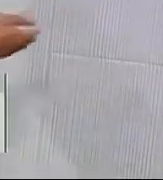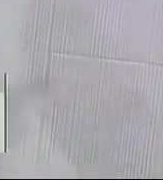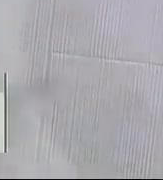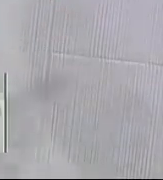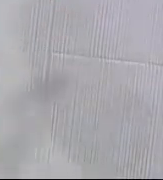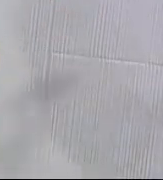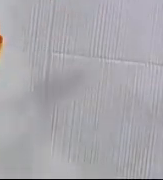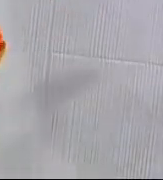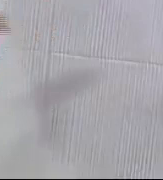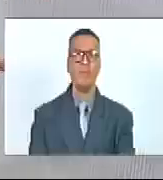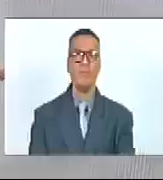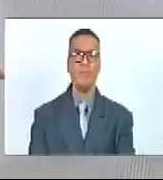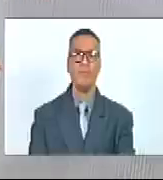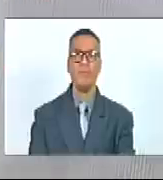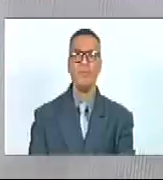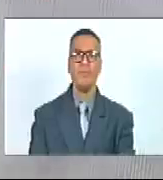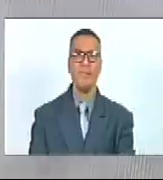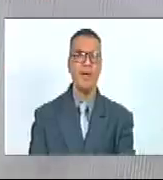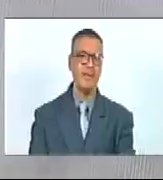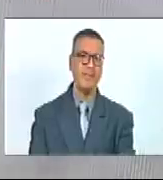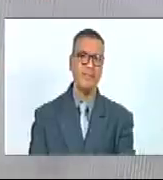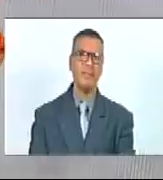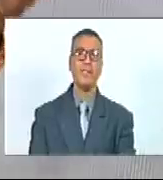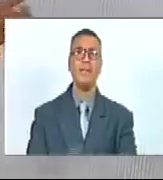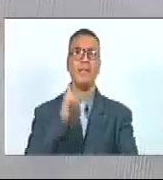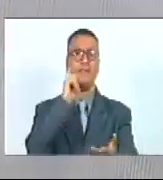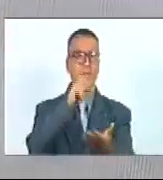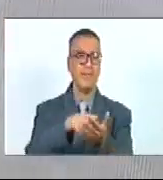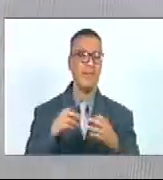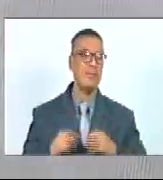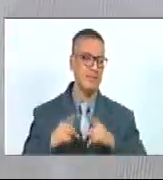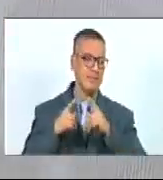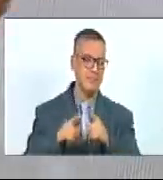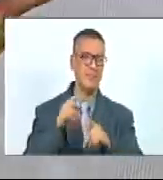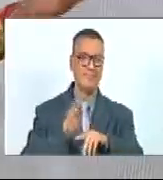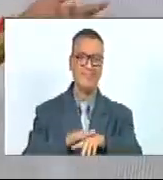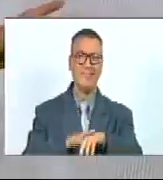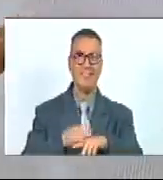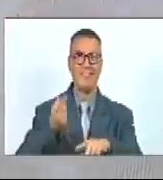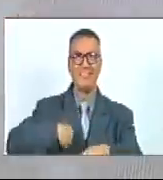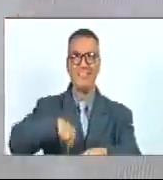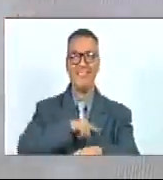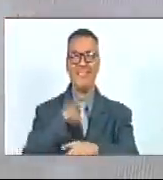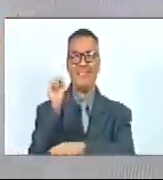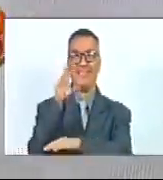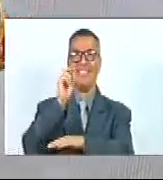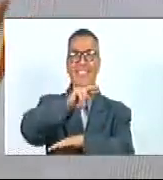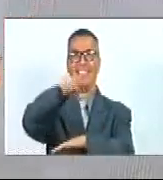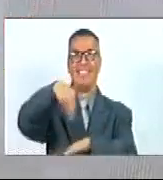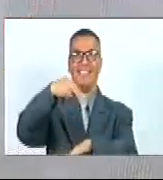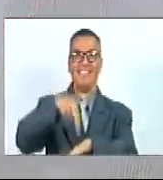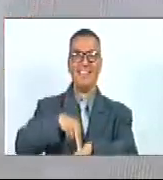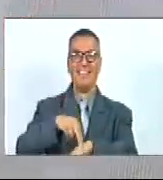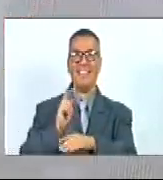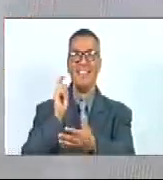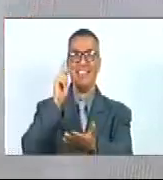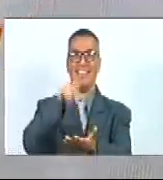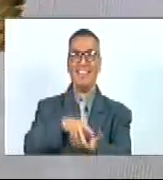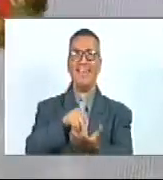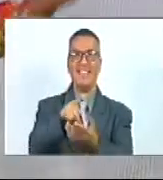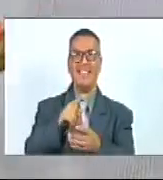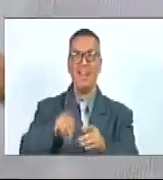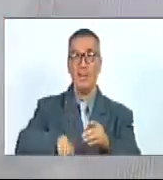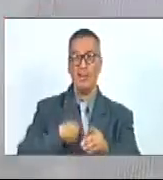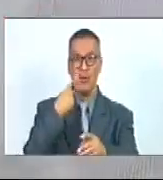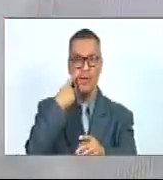de esta convención en cada uno de los países partes y en esta oportunidad nuestra asamblea nacional estuvo presente y pudo